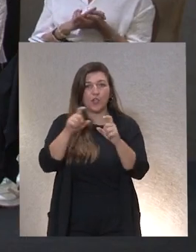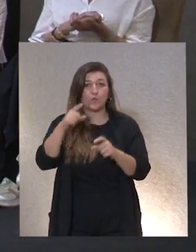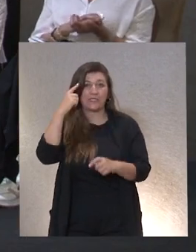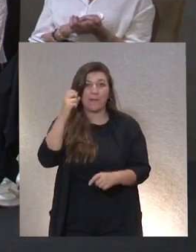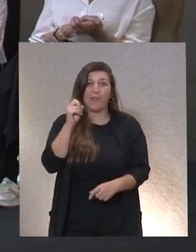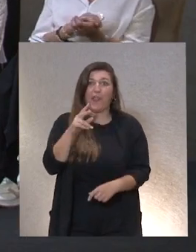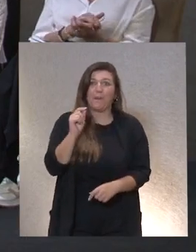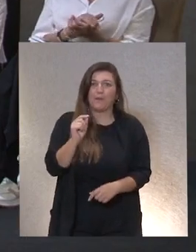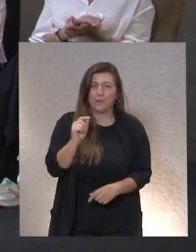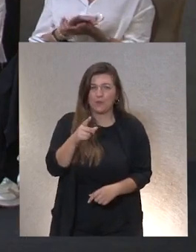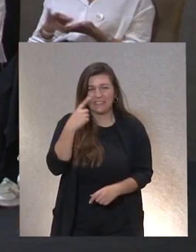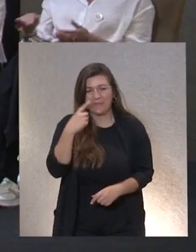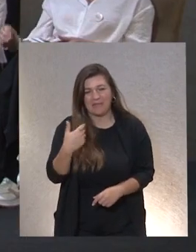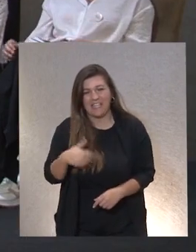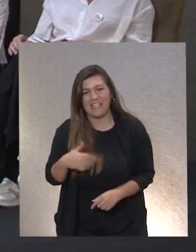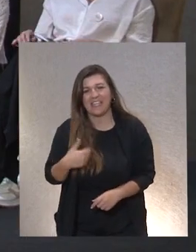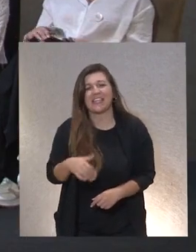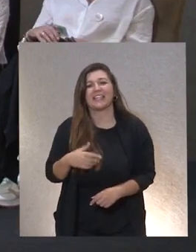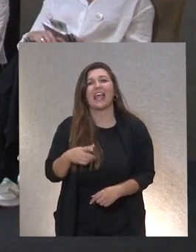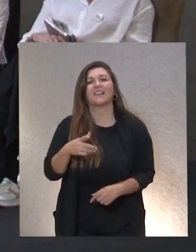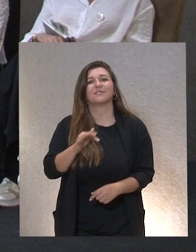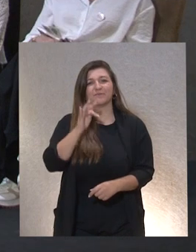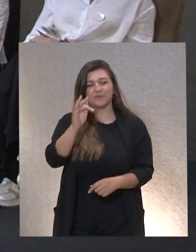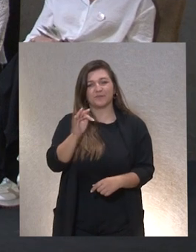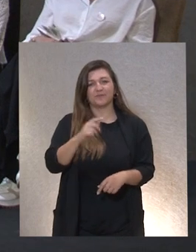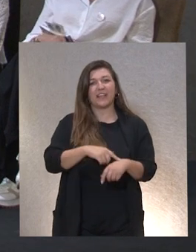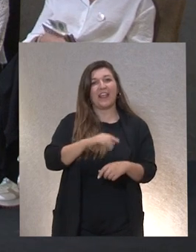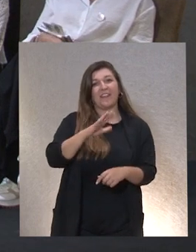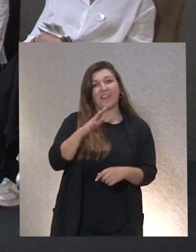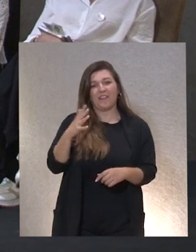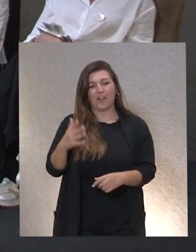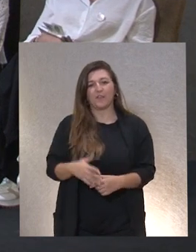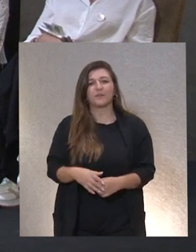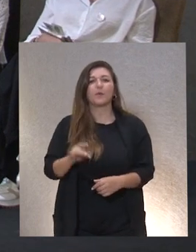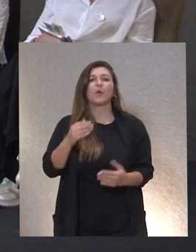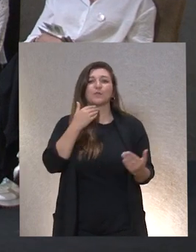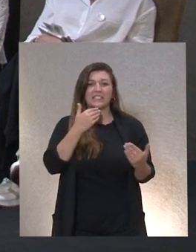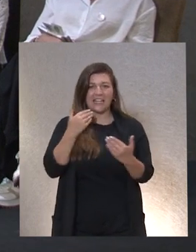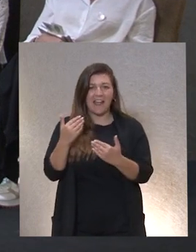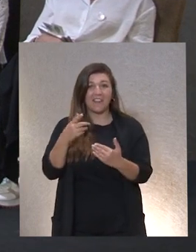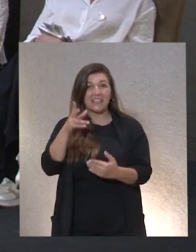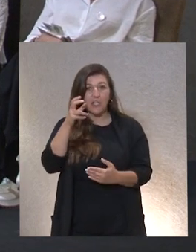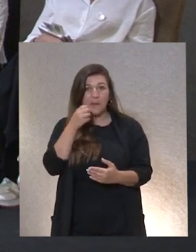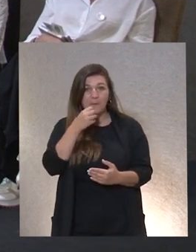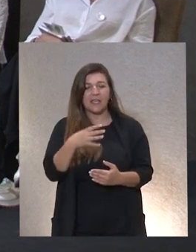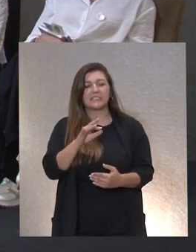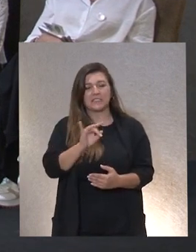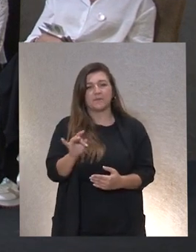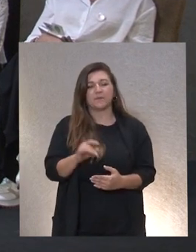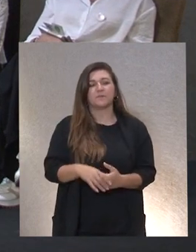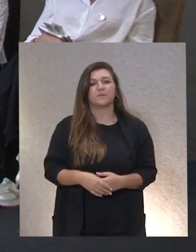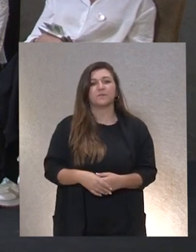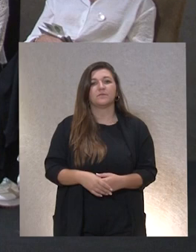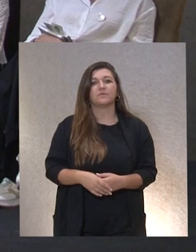ya sabéis. Y tenéis la palabra, cinco y cinco. Muchas gracias. Bueno, pues muchas gracias. ¿Se me oye? Sí, vale.